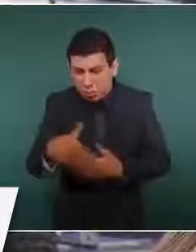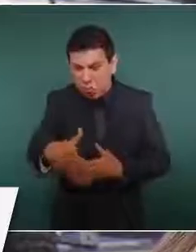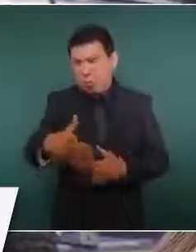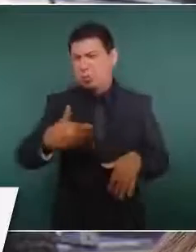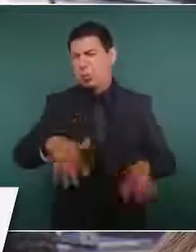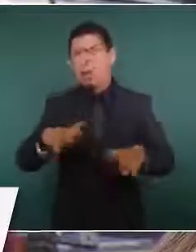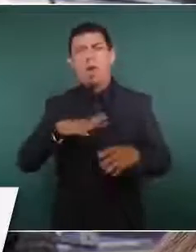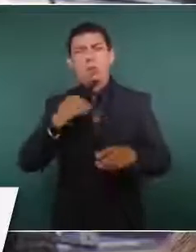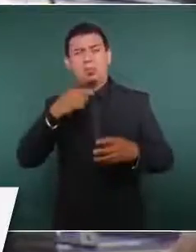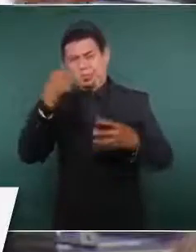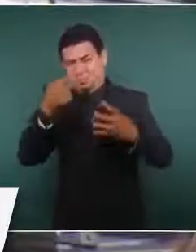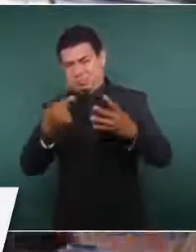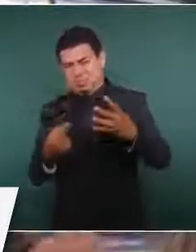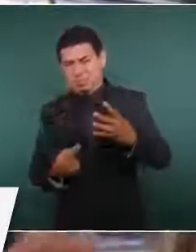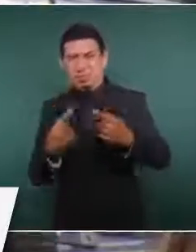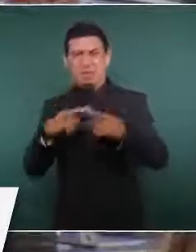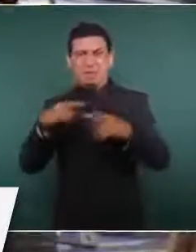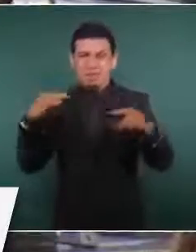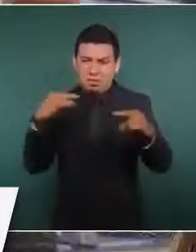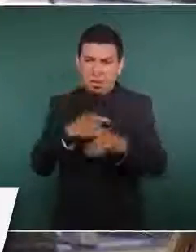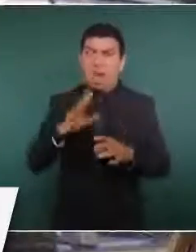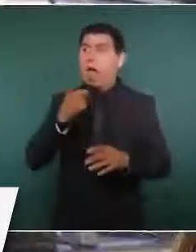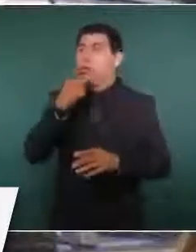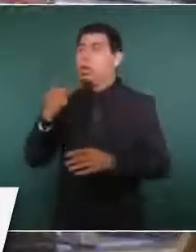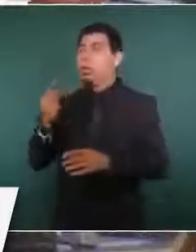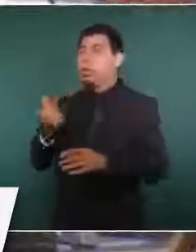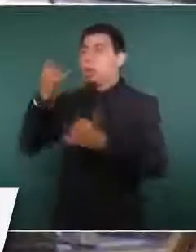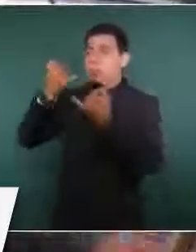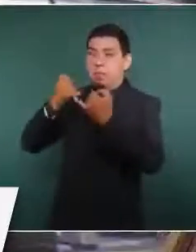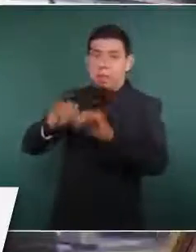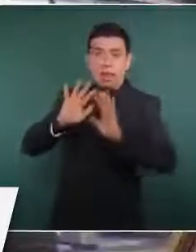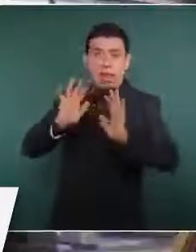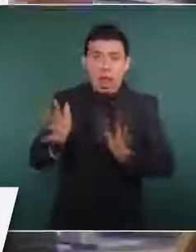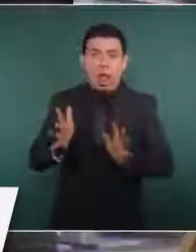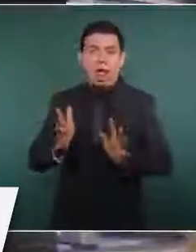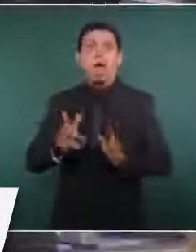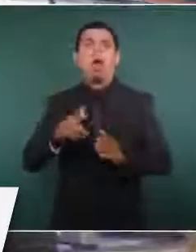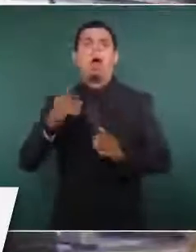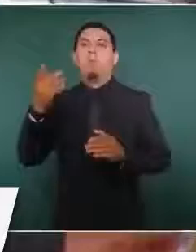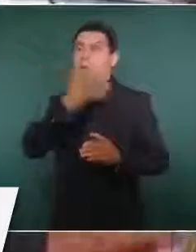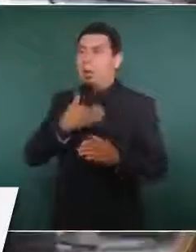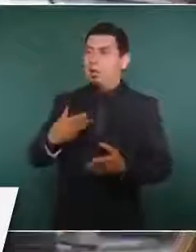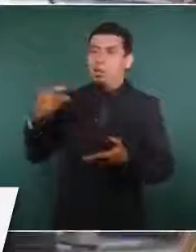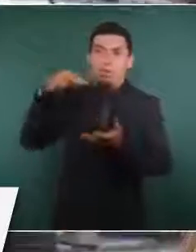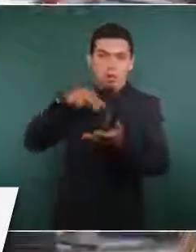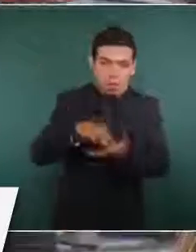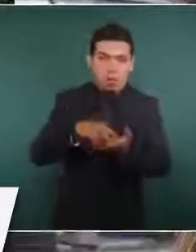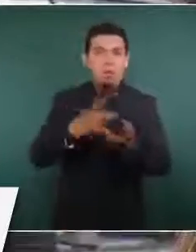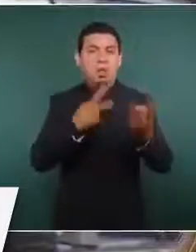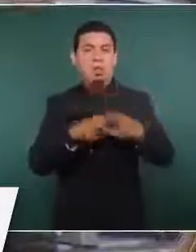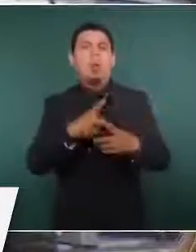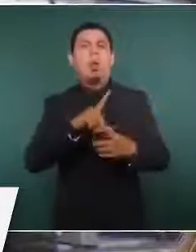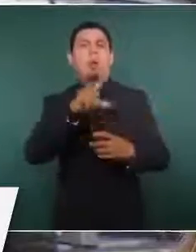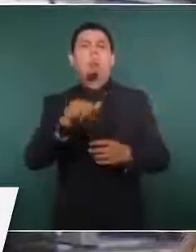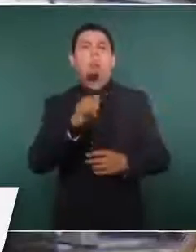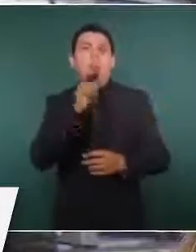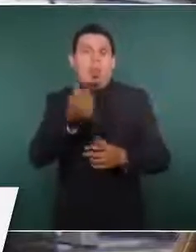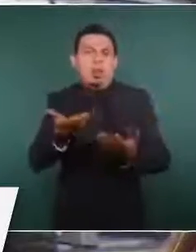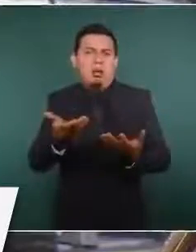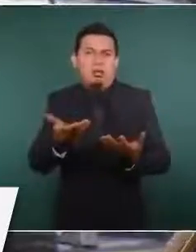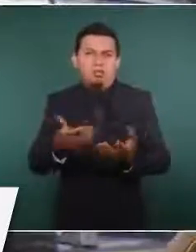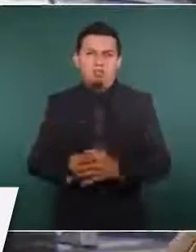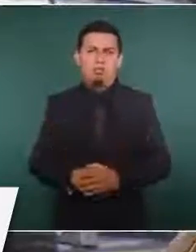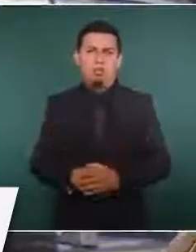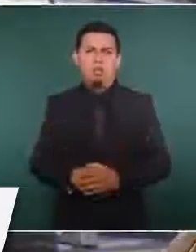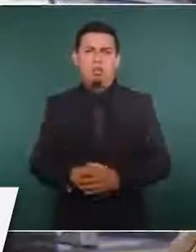obras ahí que se inauguraron en su momento, vino el presidente de la República, se tomaron la foto y todavía están ahí los